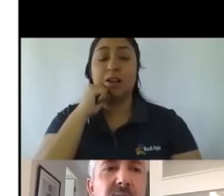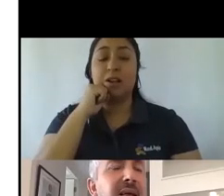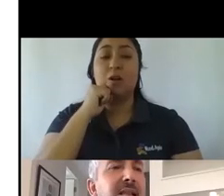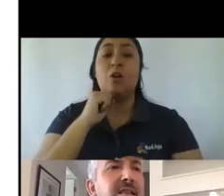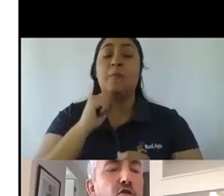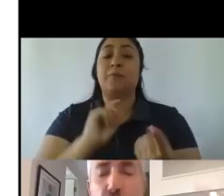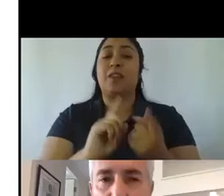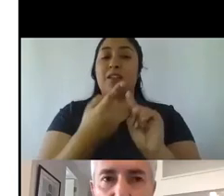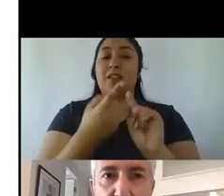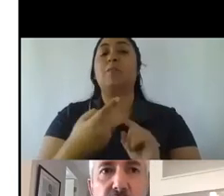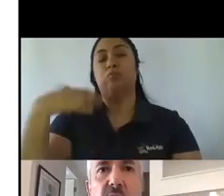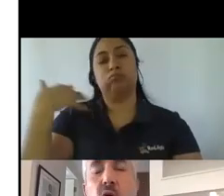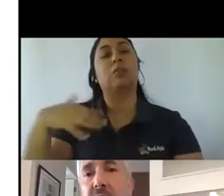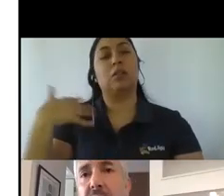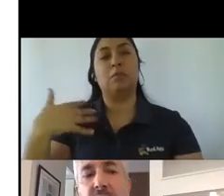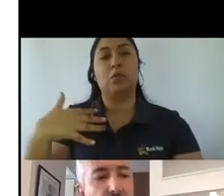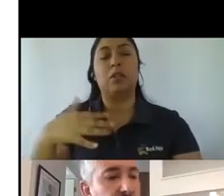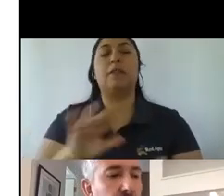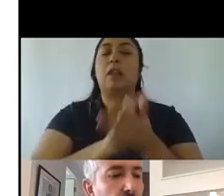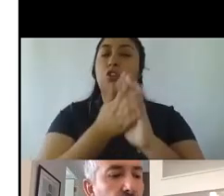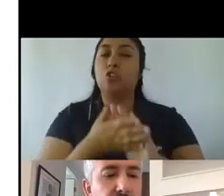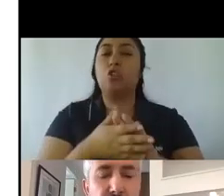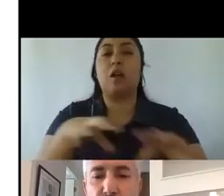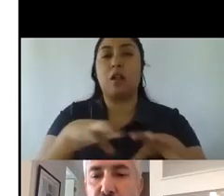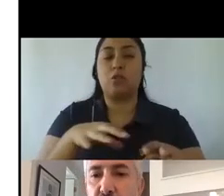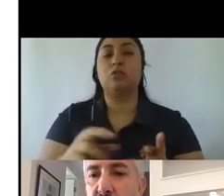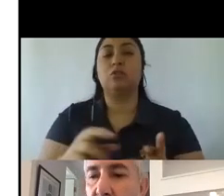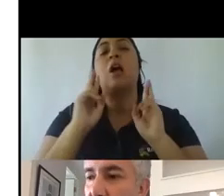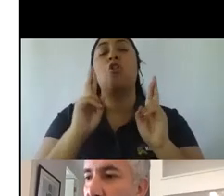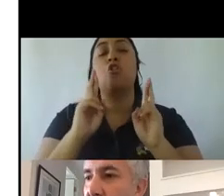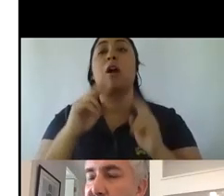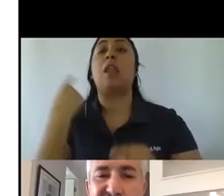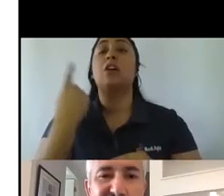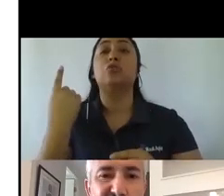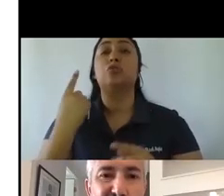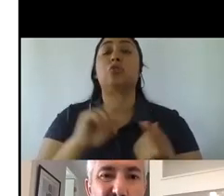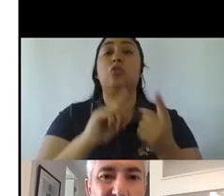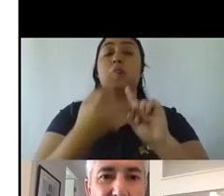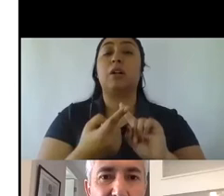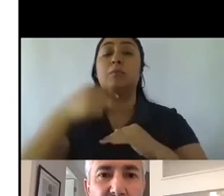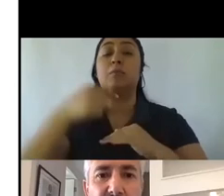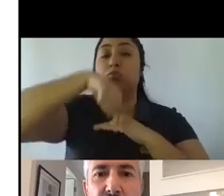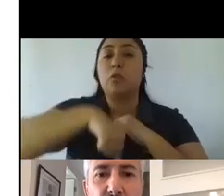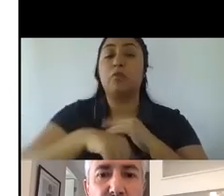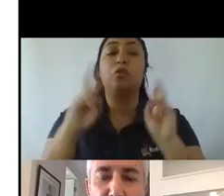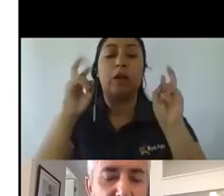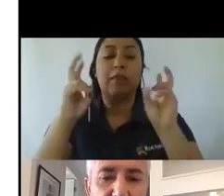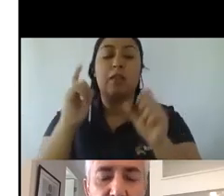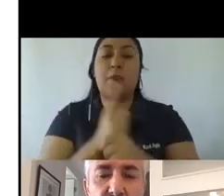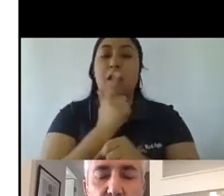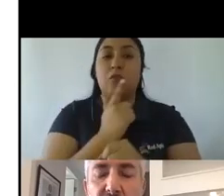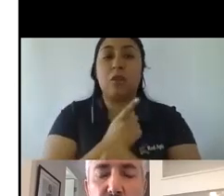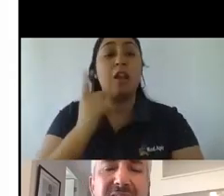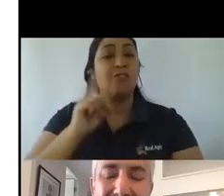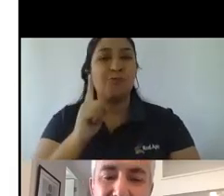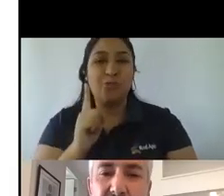en todo orden de cosas. Ojalá fueran solo cambios profundos en lo que tiene que ver con lo laboral, digamos. Pero no es solamente